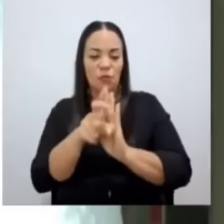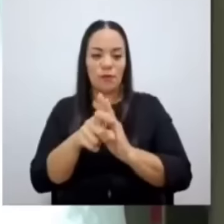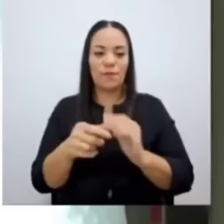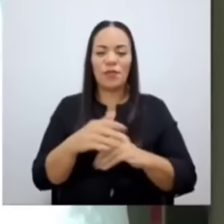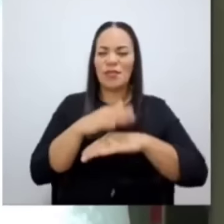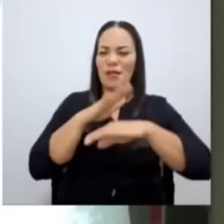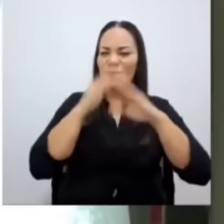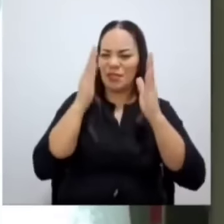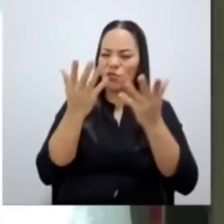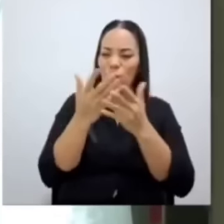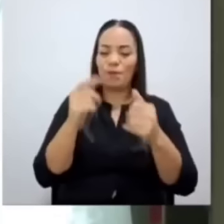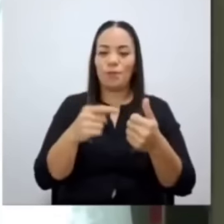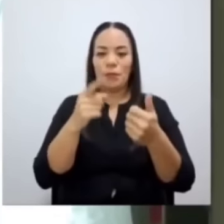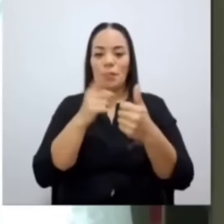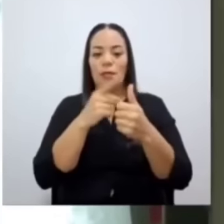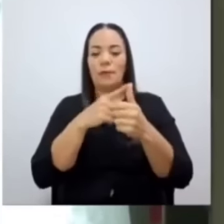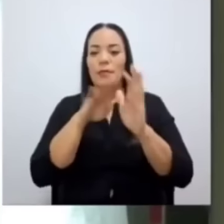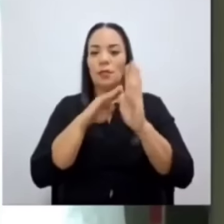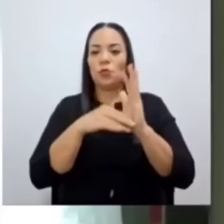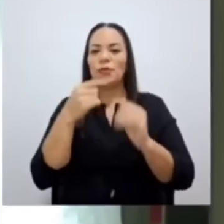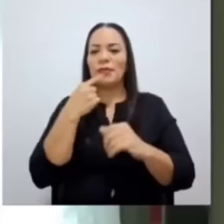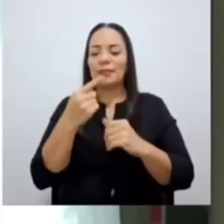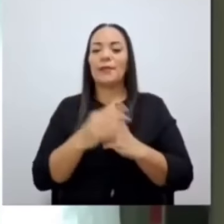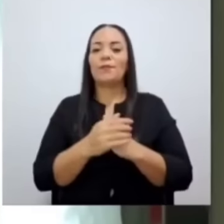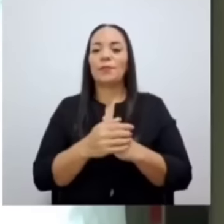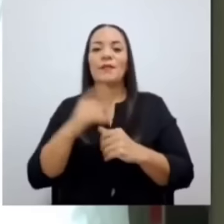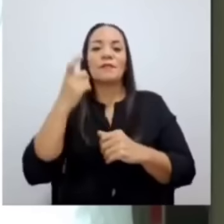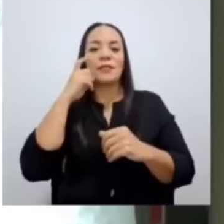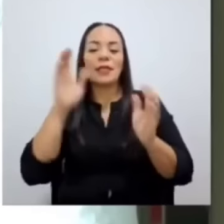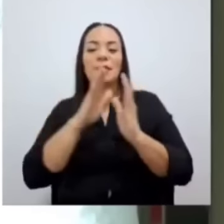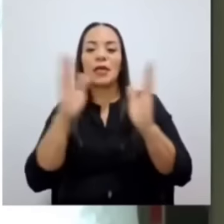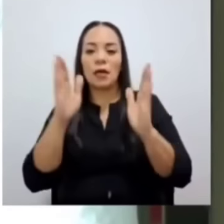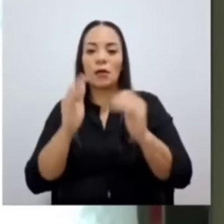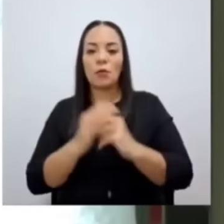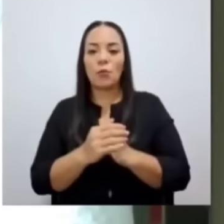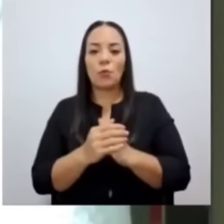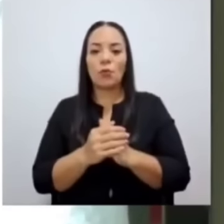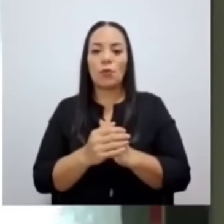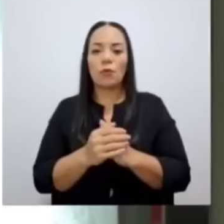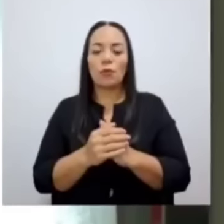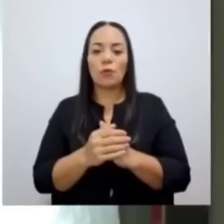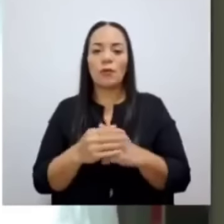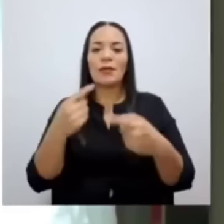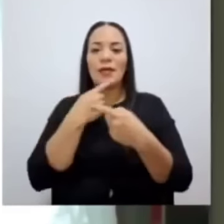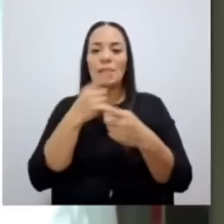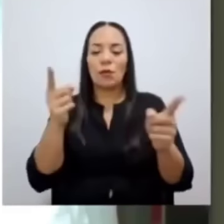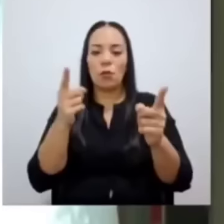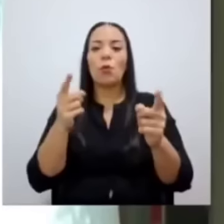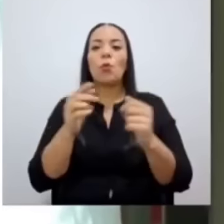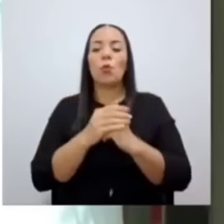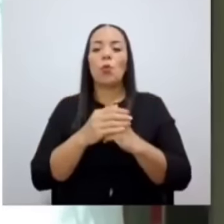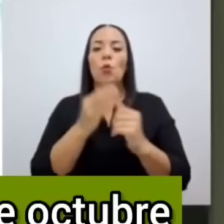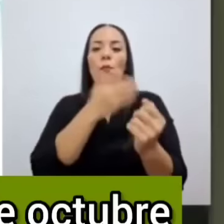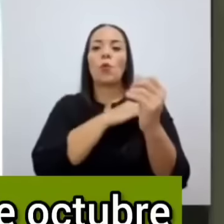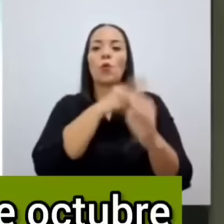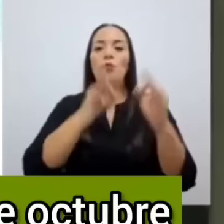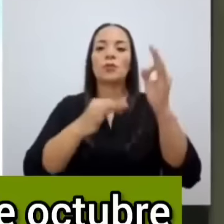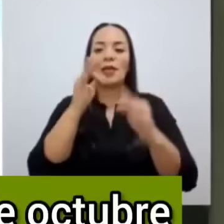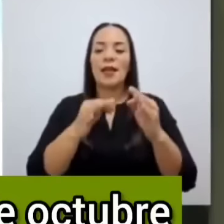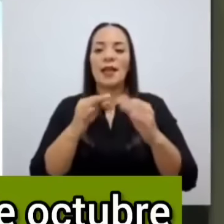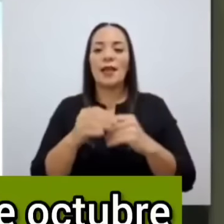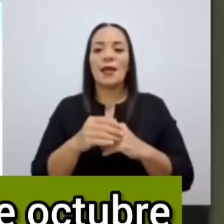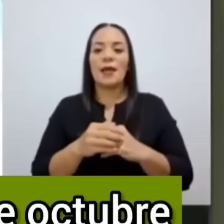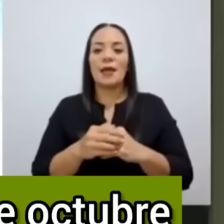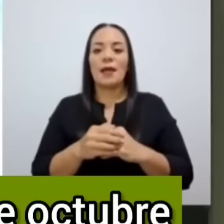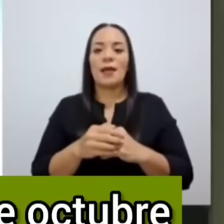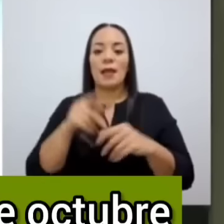llaman la atención. El primero es que el fiscal general declaró ante el Poder Judicial que esta persona